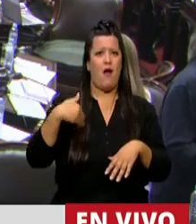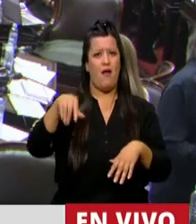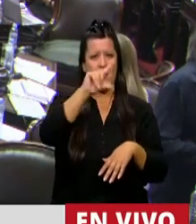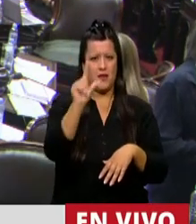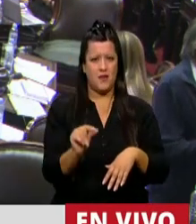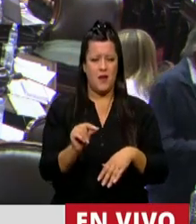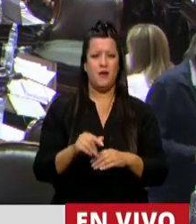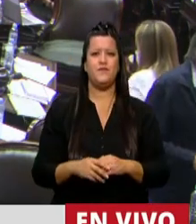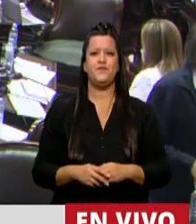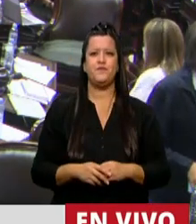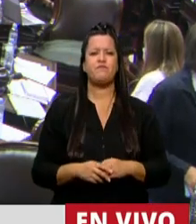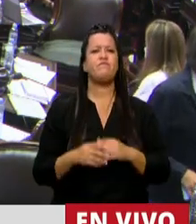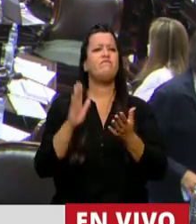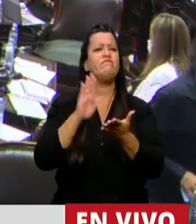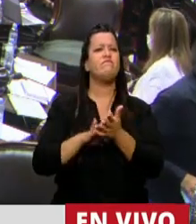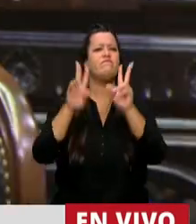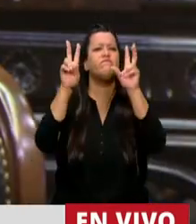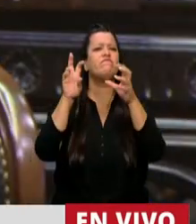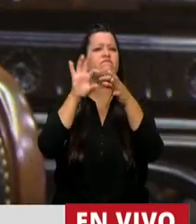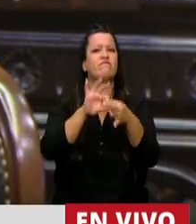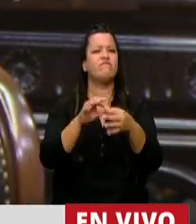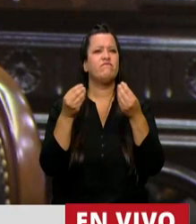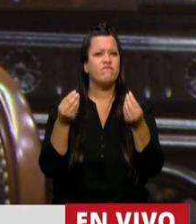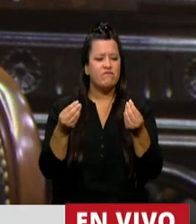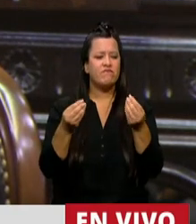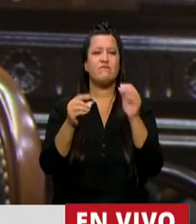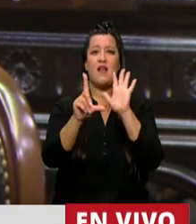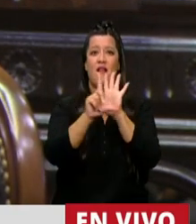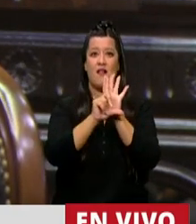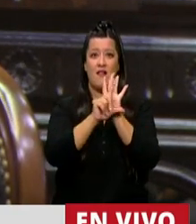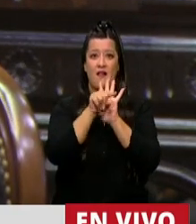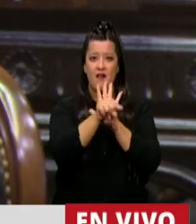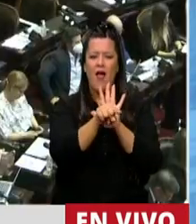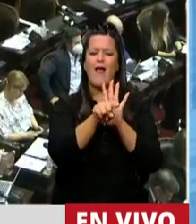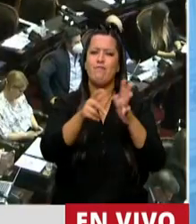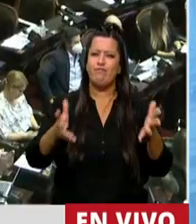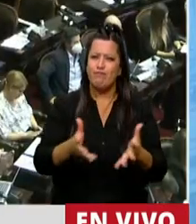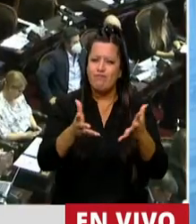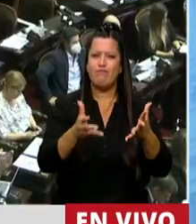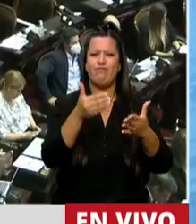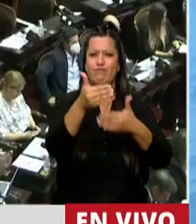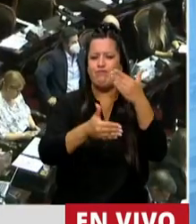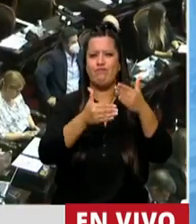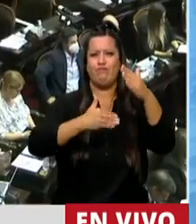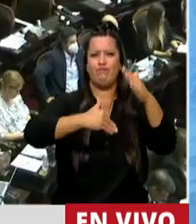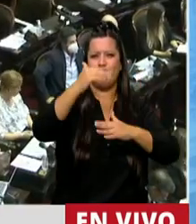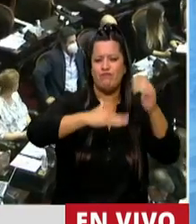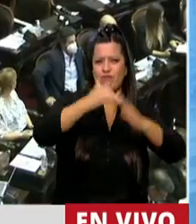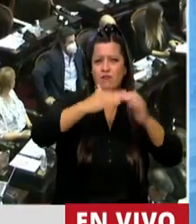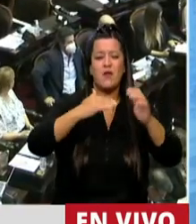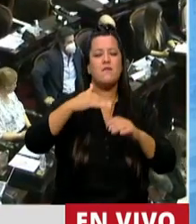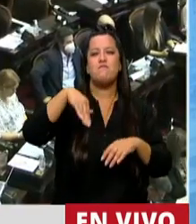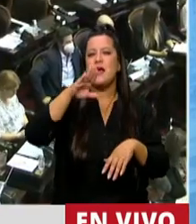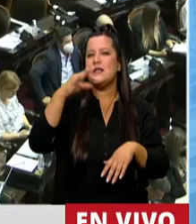Argentina que tiene que ver con una ley para promover la actividad de la construcción y